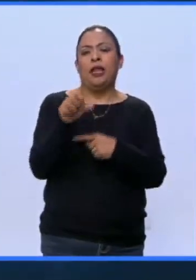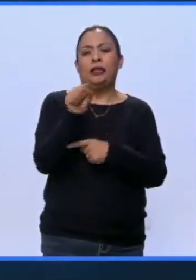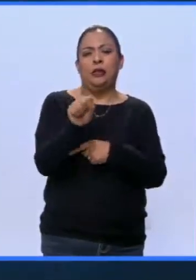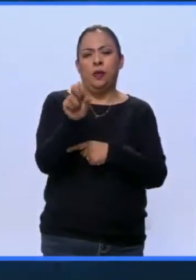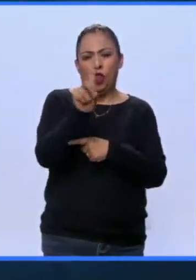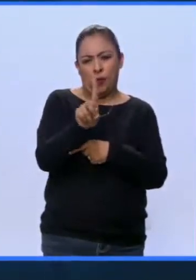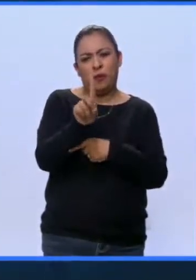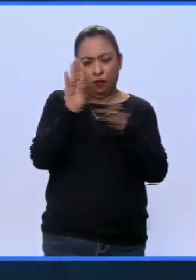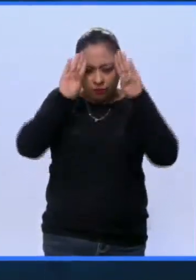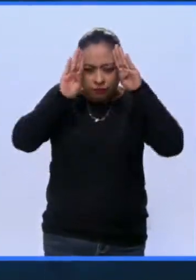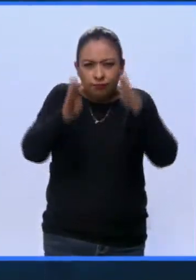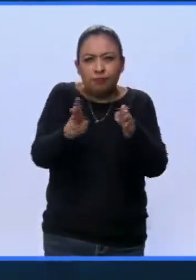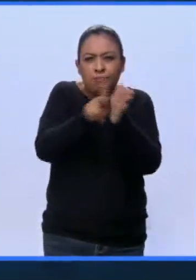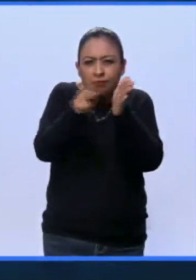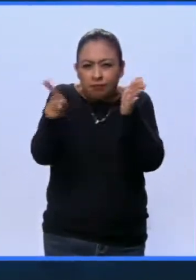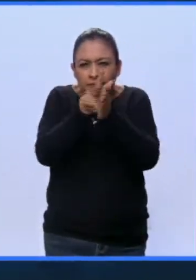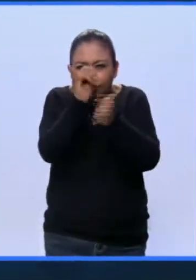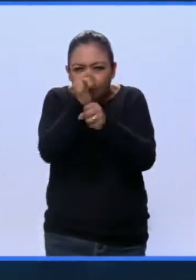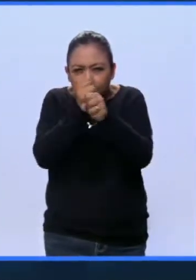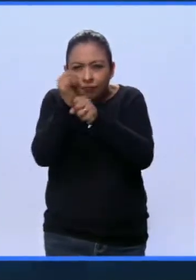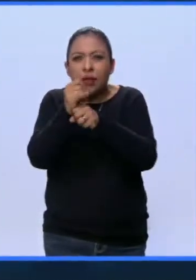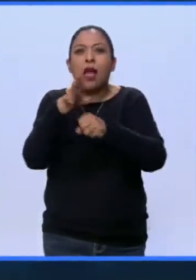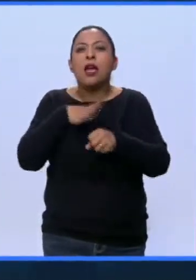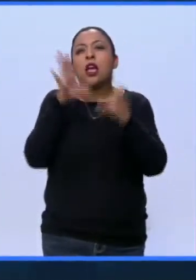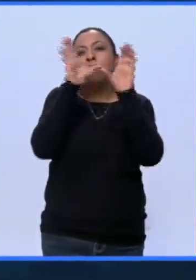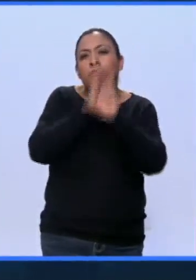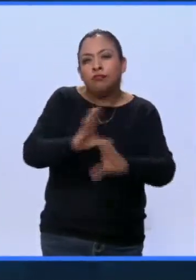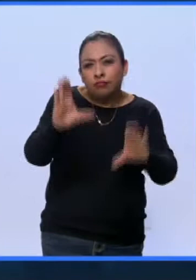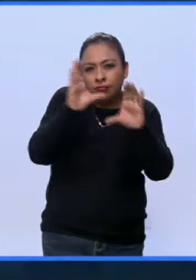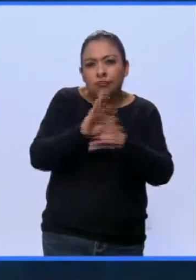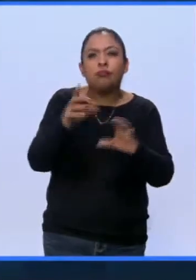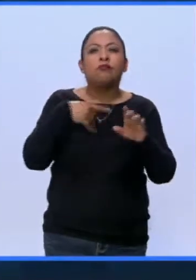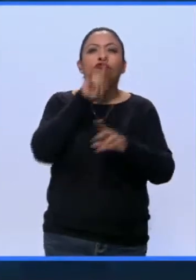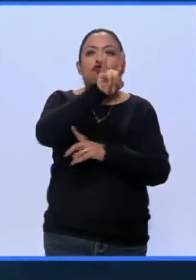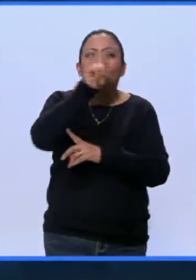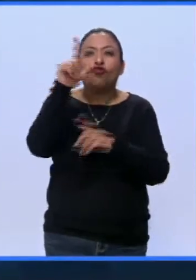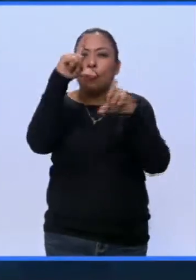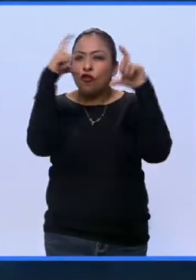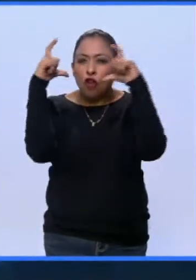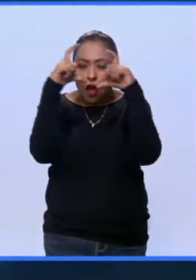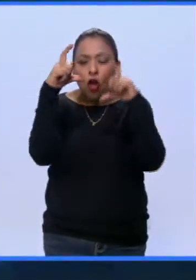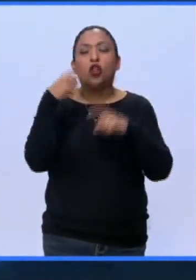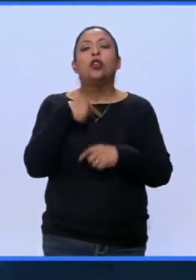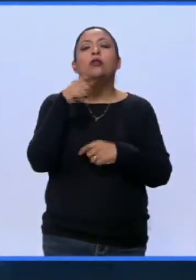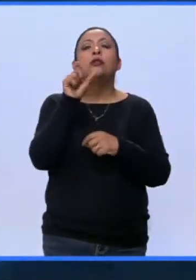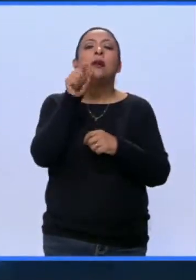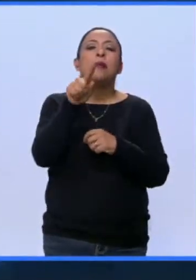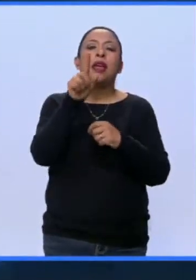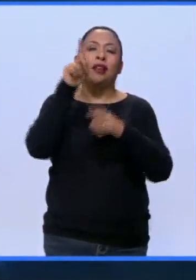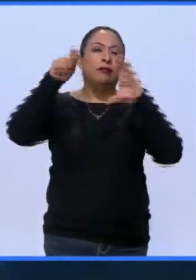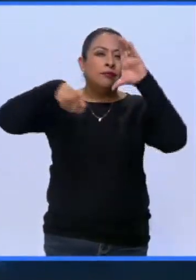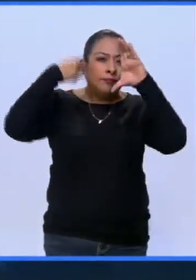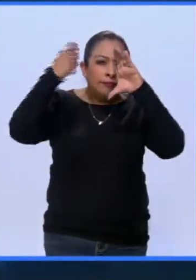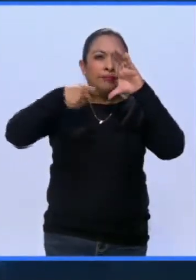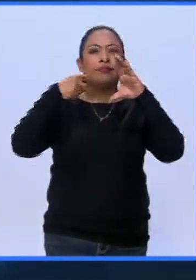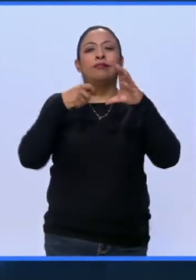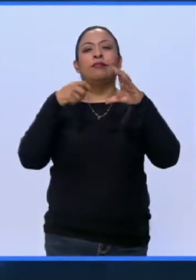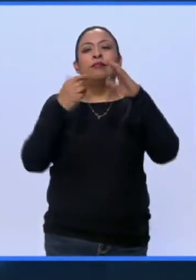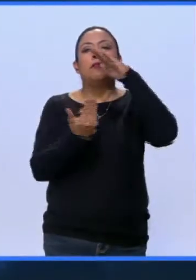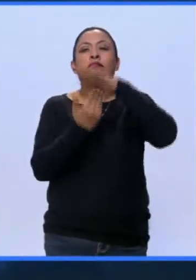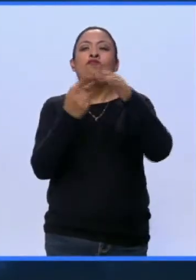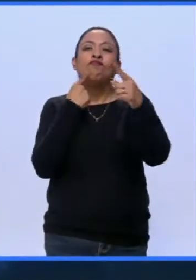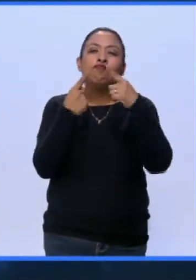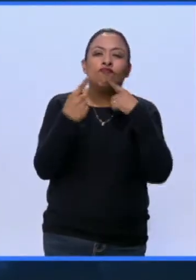dedicado al periodismo, el público disfrutó de conciertos, exposiciones fotográficas, proyección de documentales, mesas de debate y